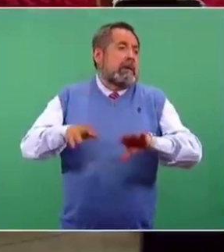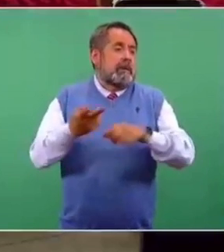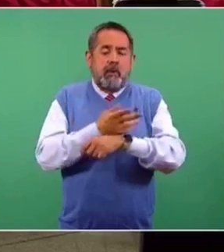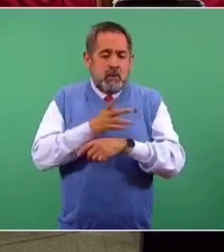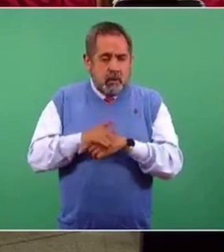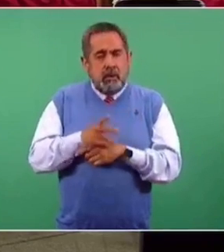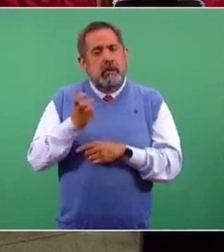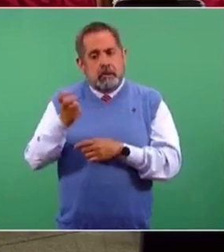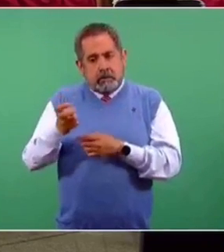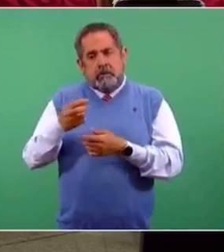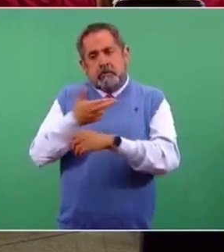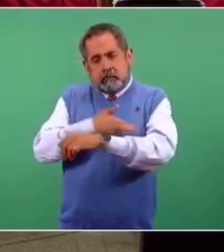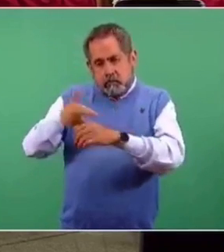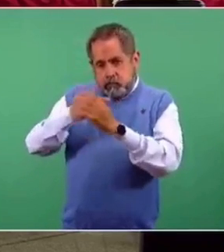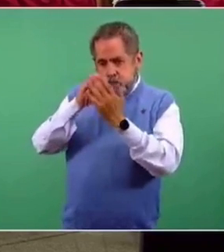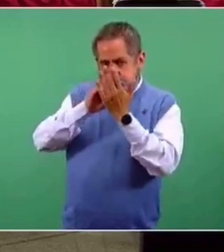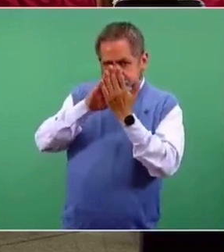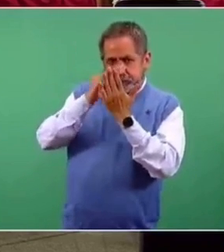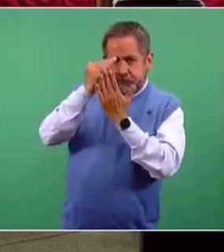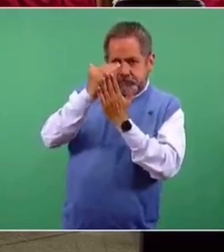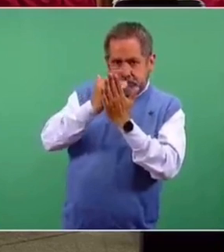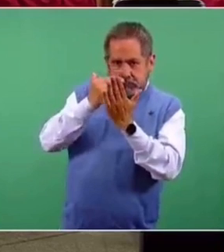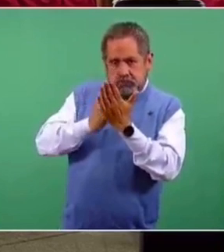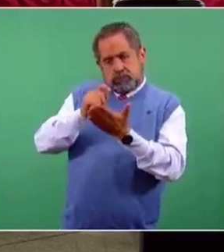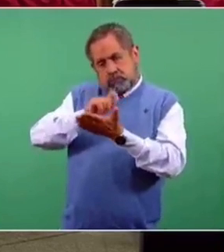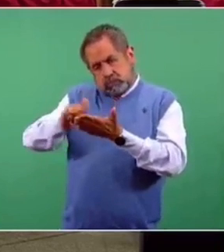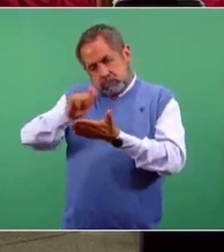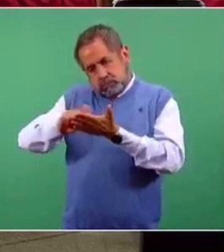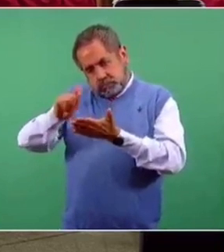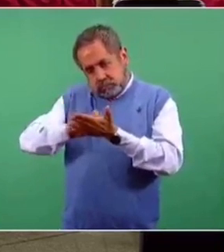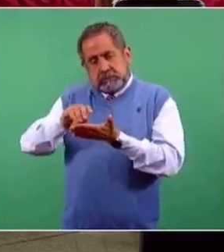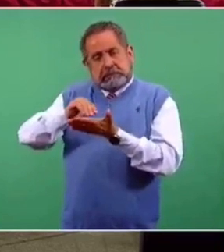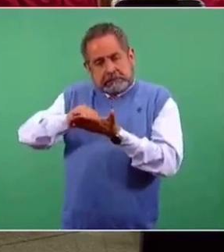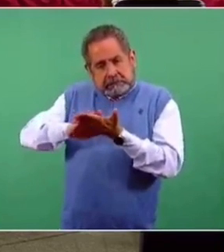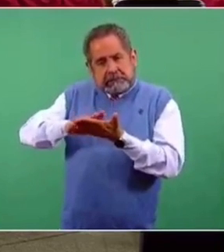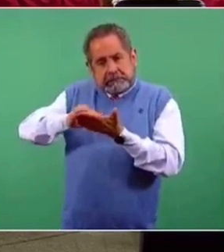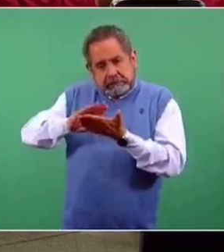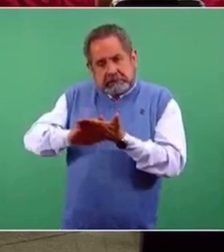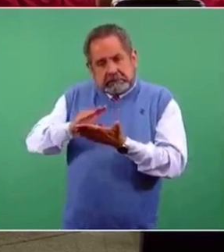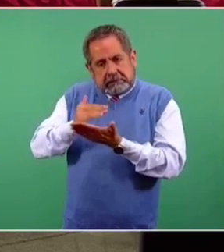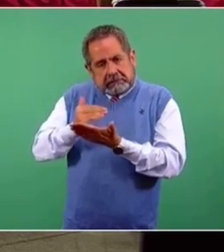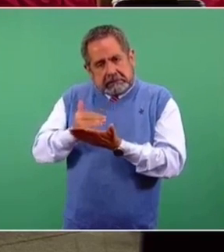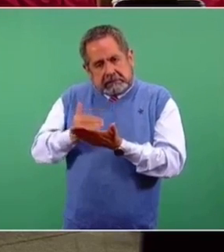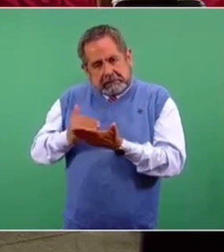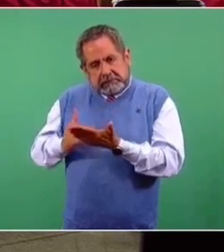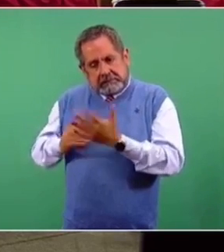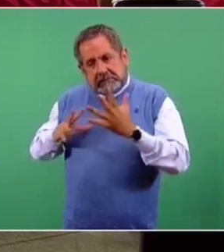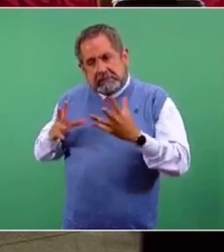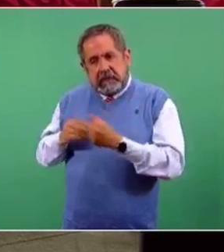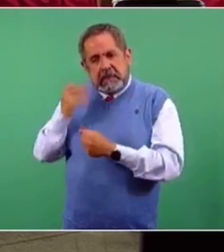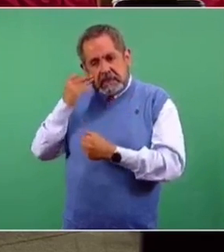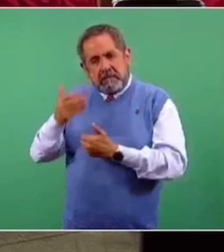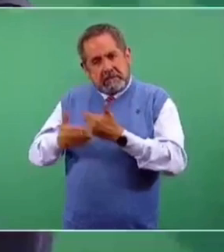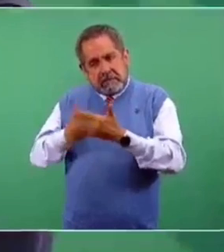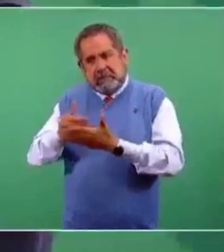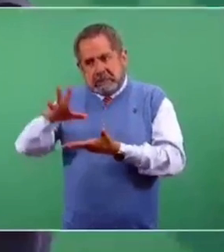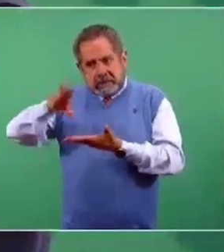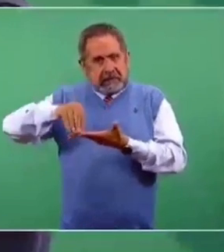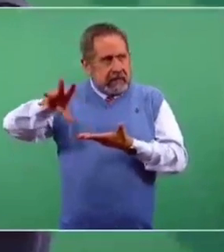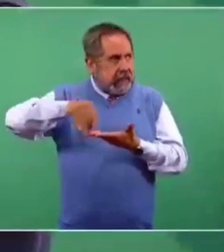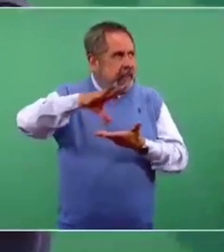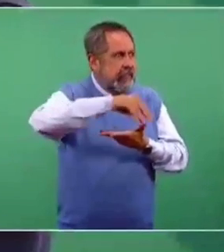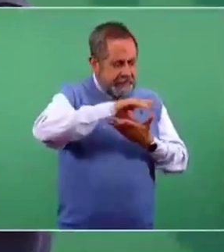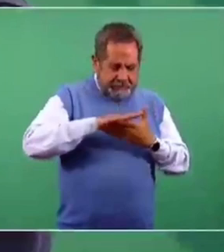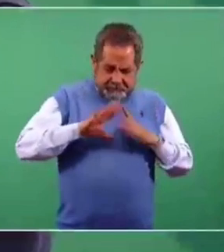fue lo que pasó. No, hay todo un sistema integrado precisamente entre las diferentes dependencias que toma todos estos certificados de defunción